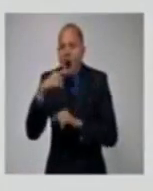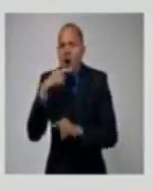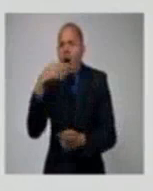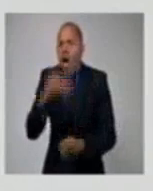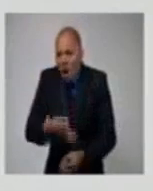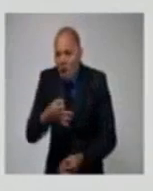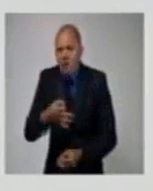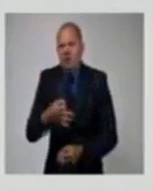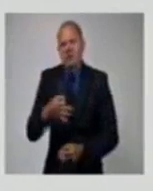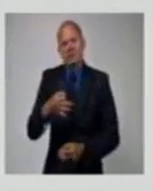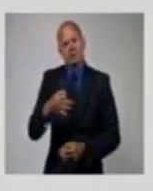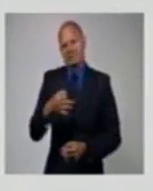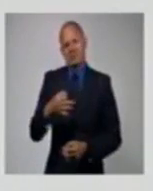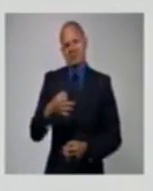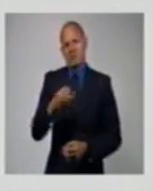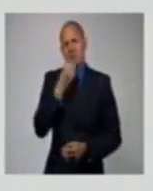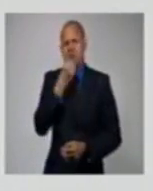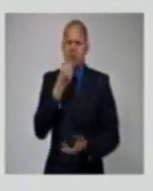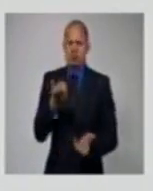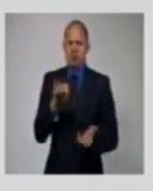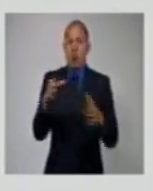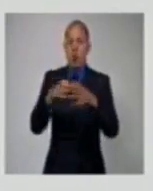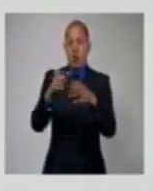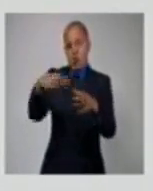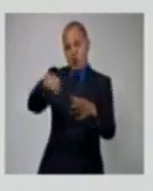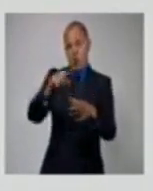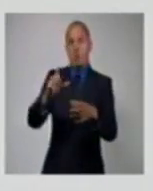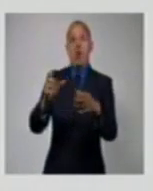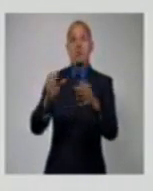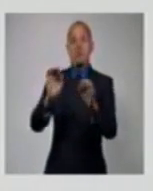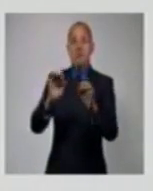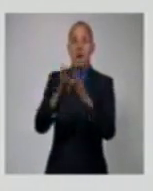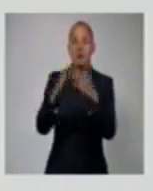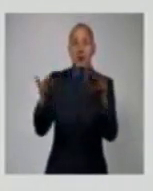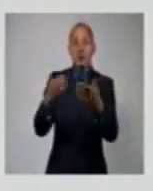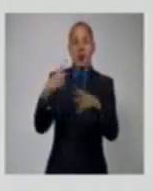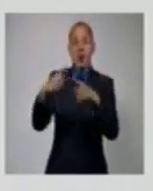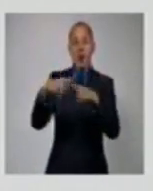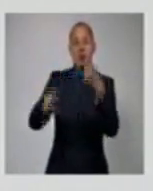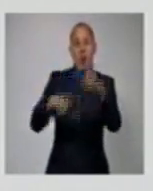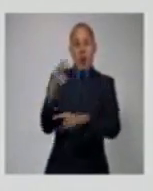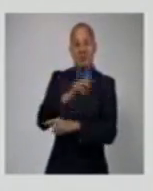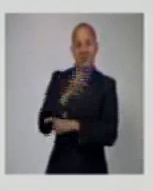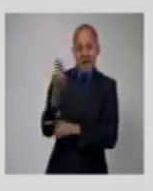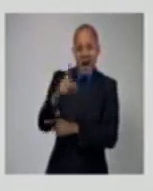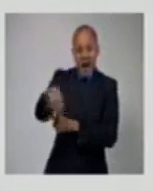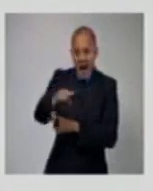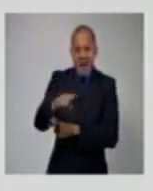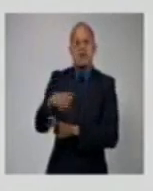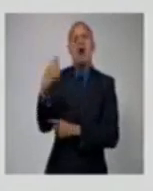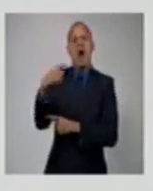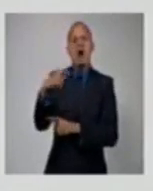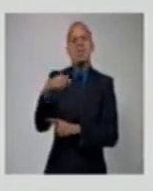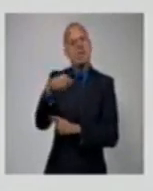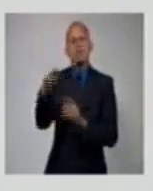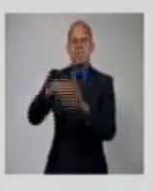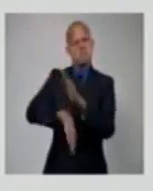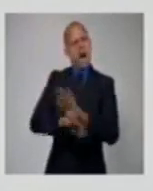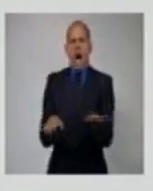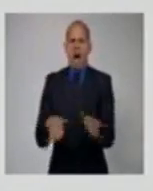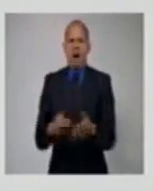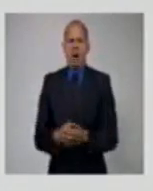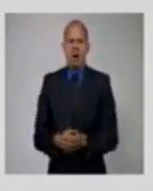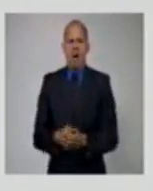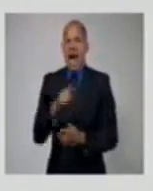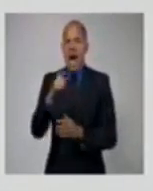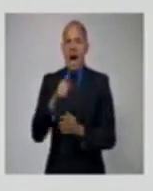Cibercuba, Periodismo de Barrio, El Estornudo, 14 y medio, ADN, ONCuba. Esos son los que tienen que renunciar a sus propósitos y